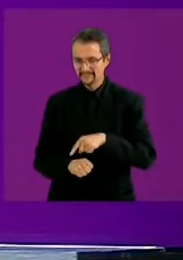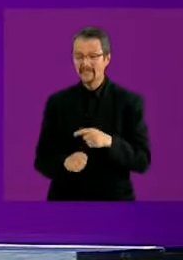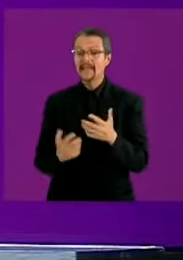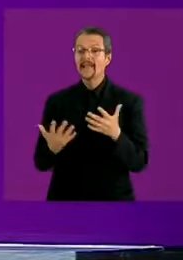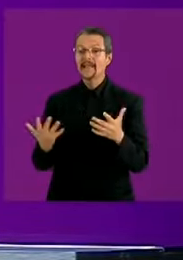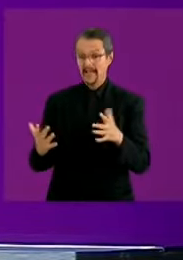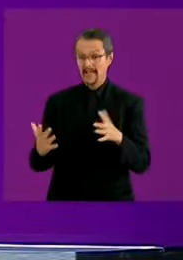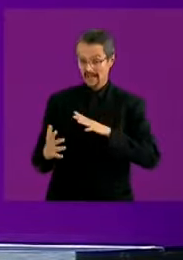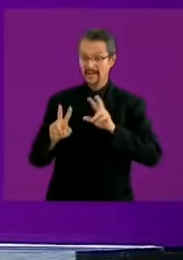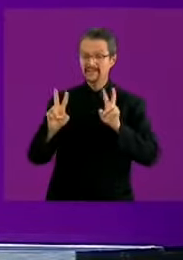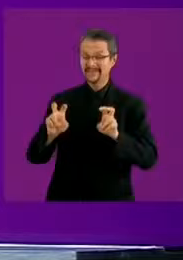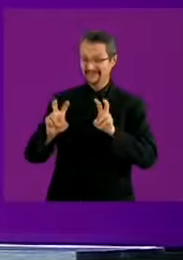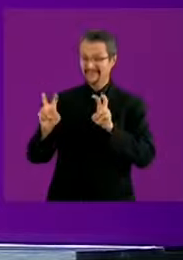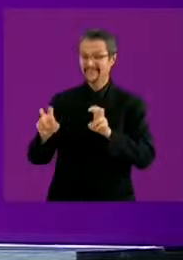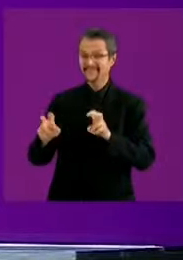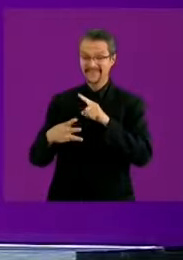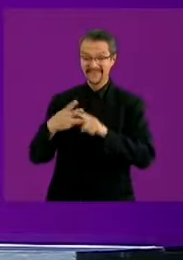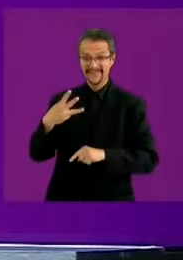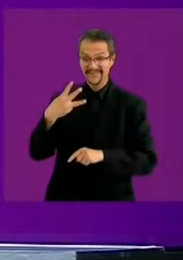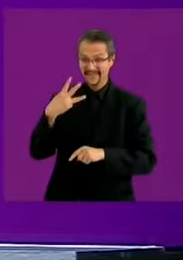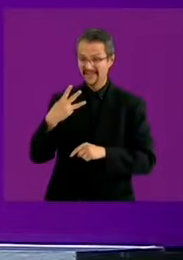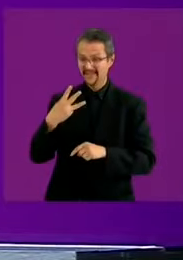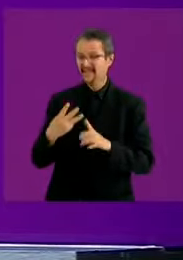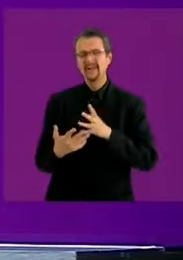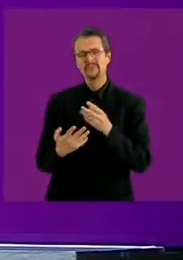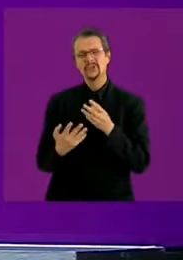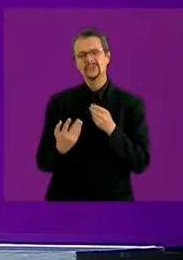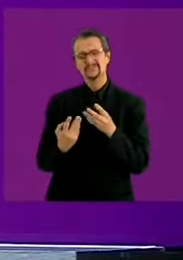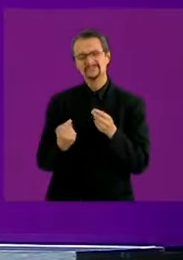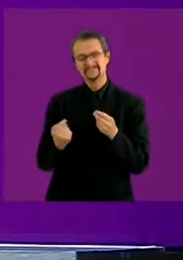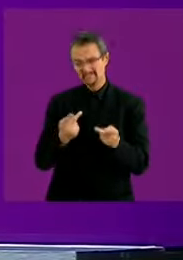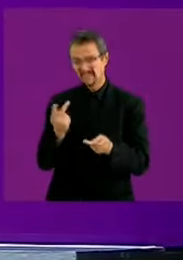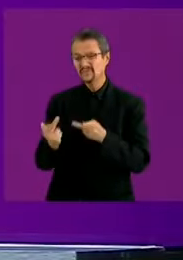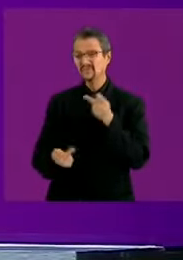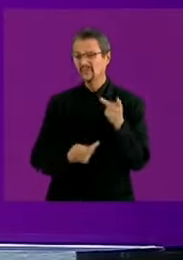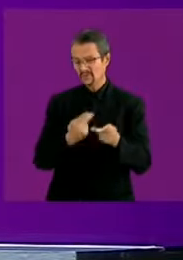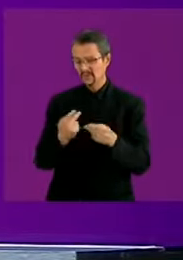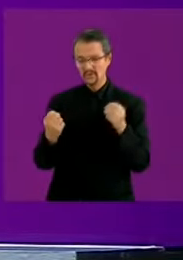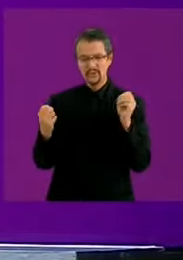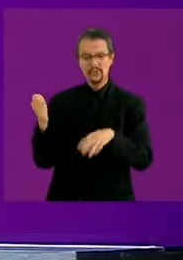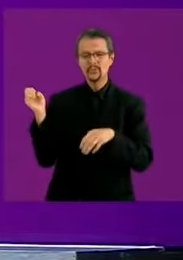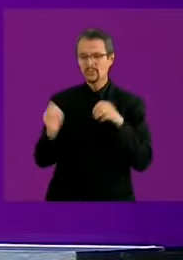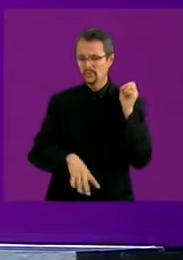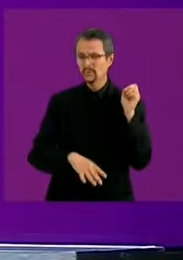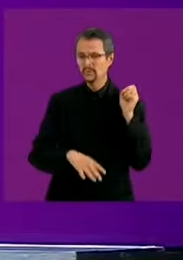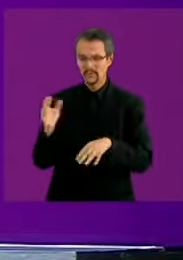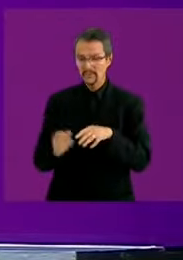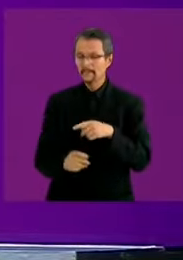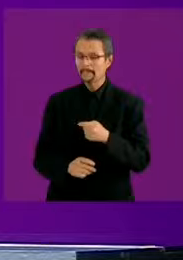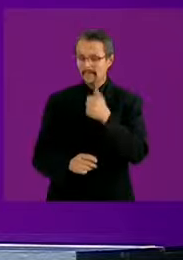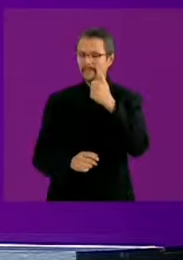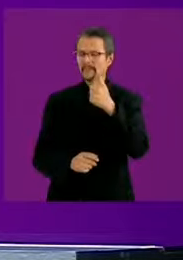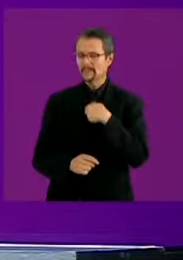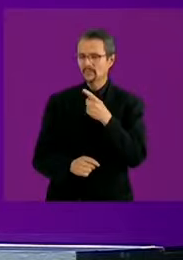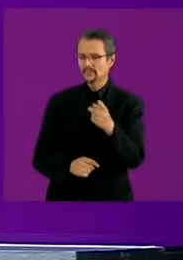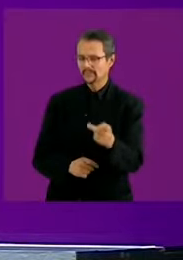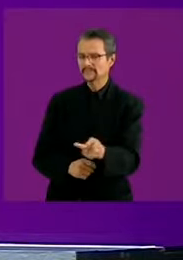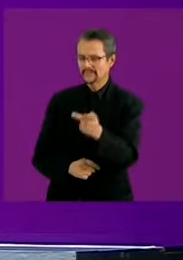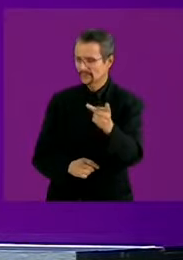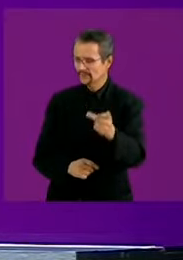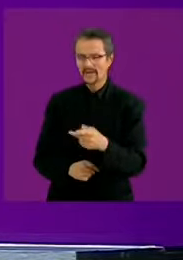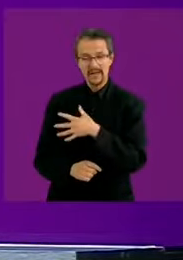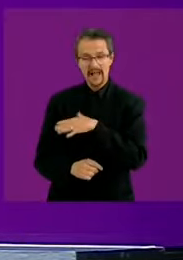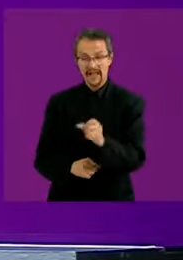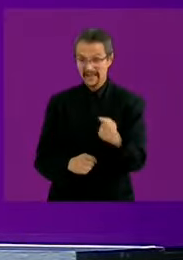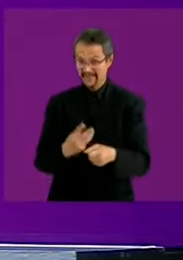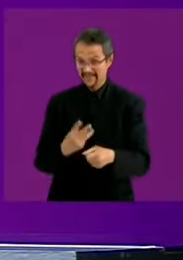temas, por lo tanto se recibieron muchísimas preguntas. Van a ustedes voy a hacer una pregunta general que van a responder